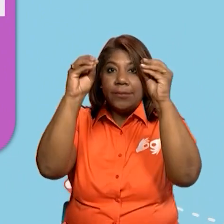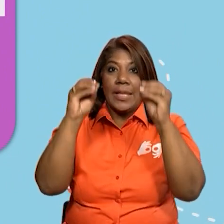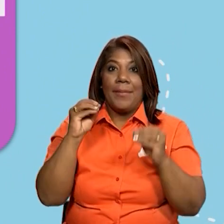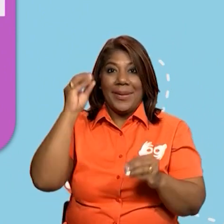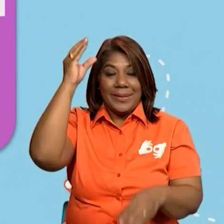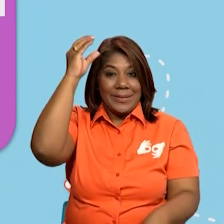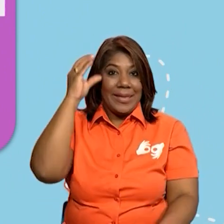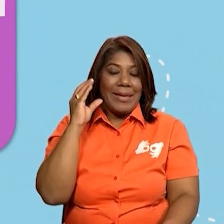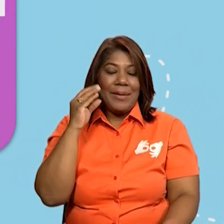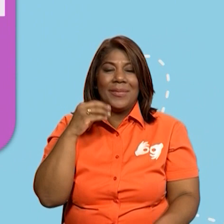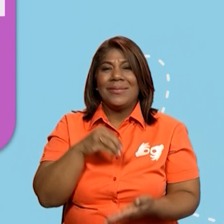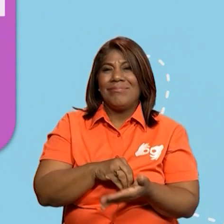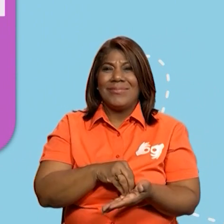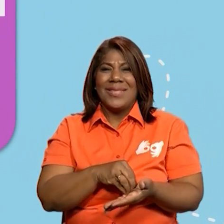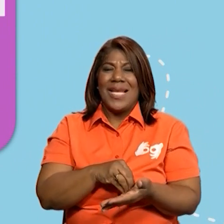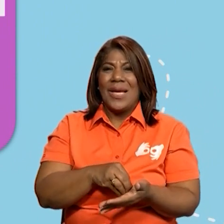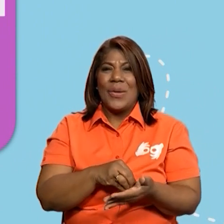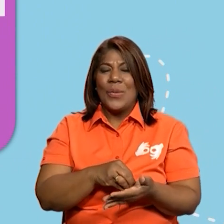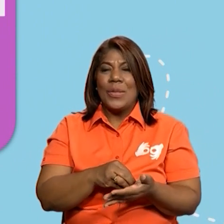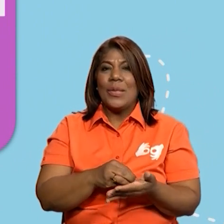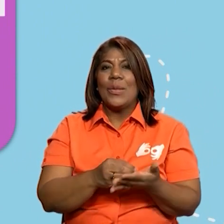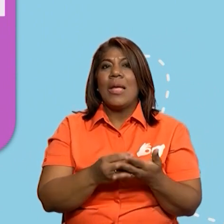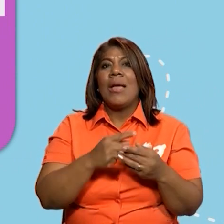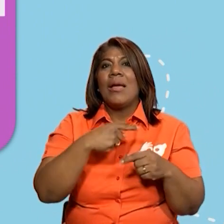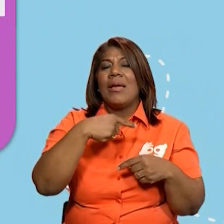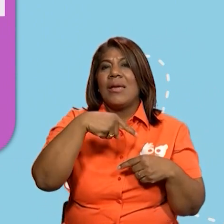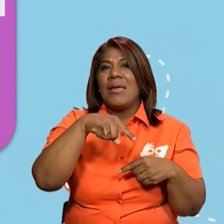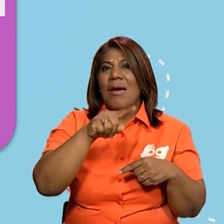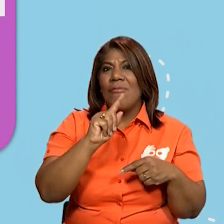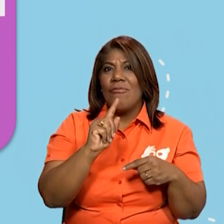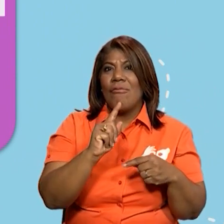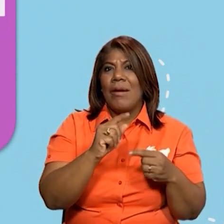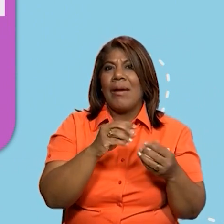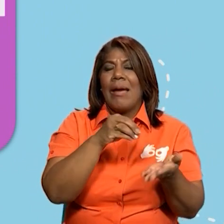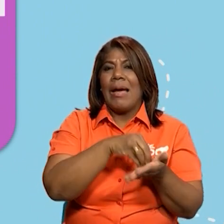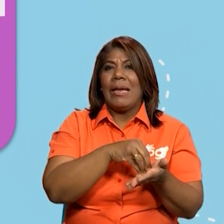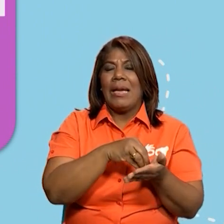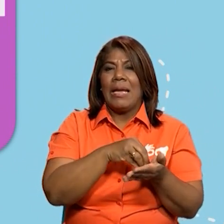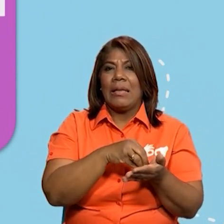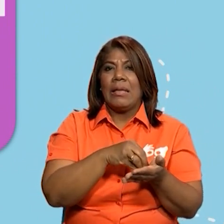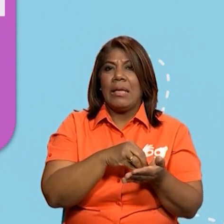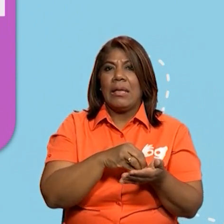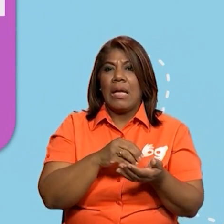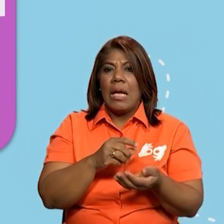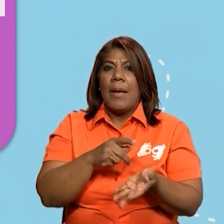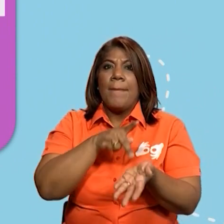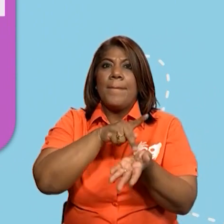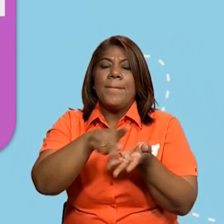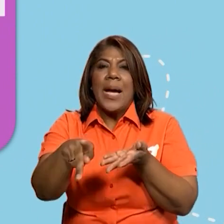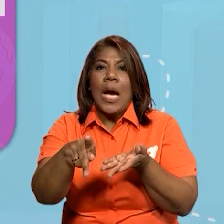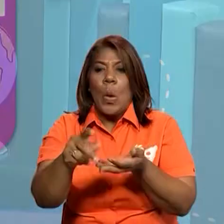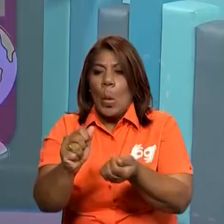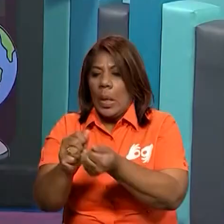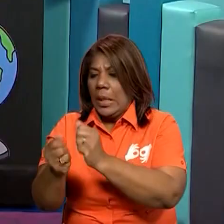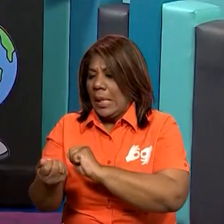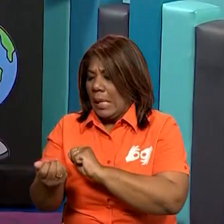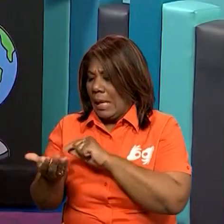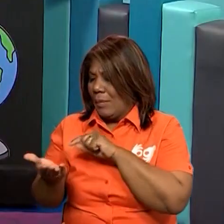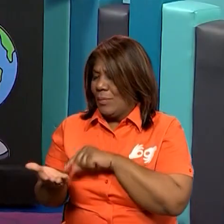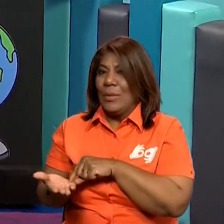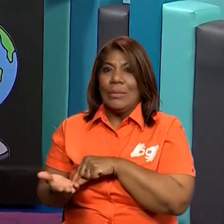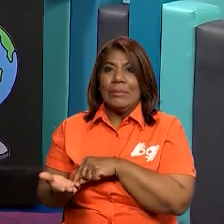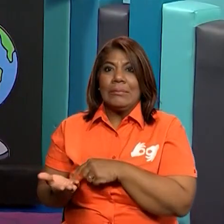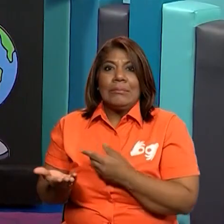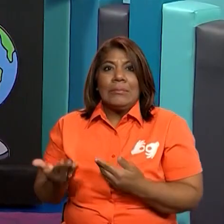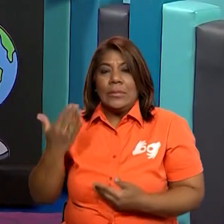la tienda y me dieron algunos cambios. Pero yo no estoy muy segura si me dieron el cambio correcto.